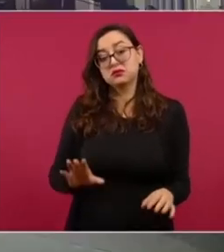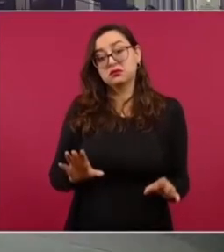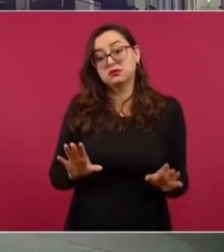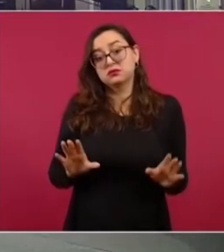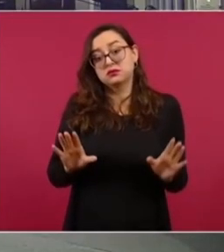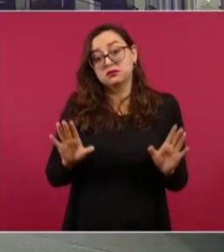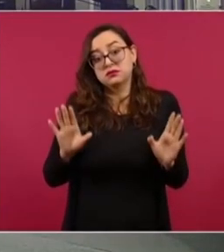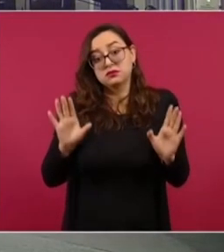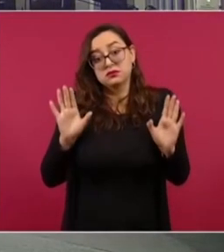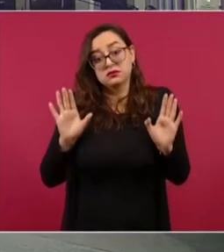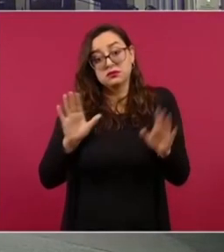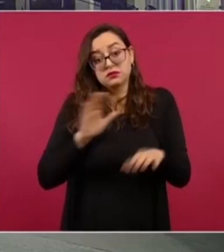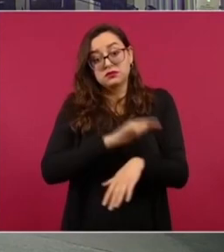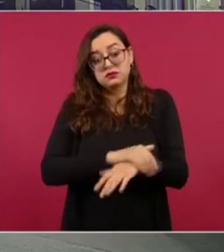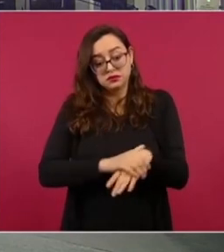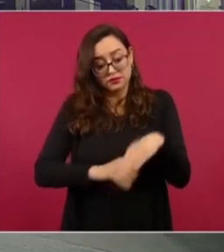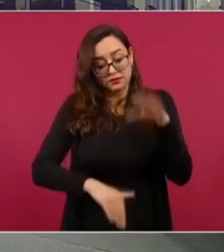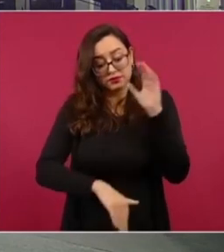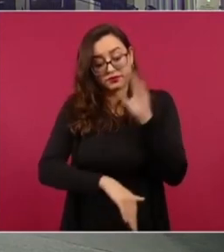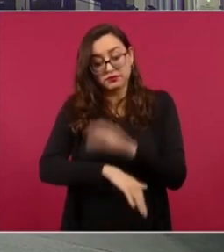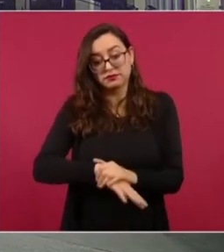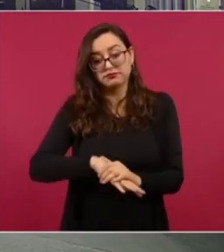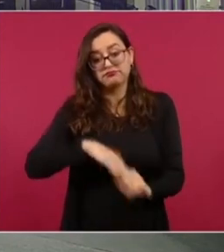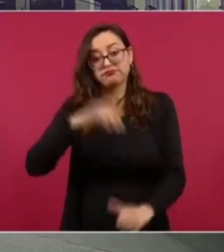pues allá ellos